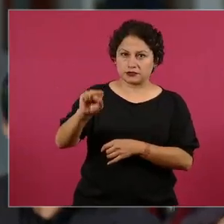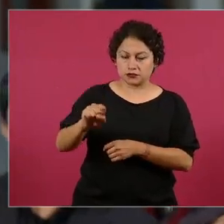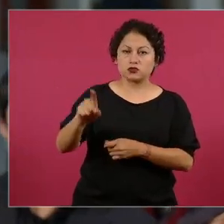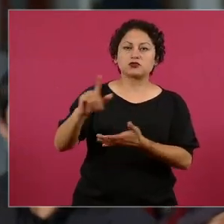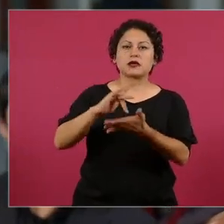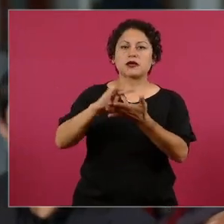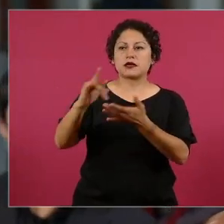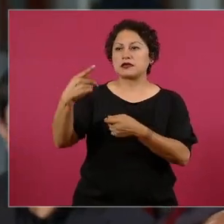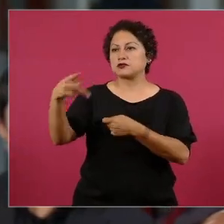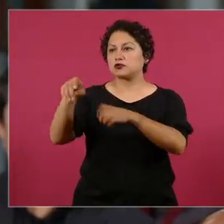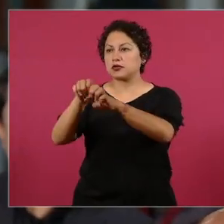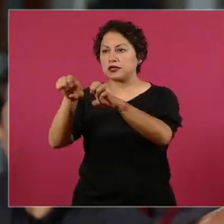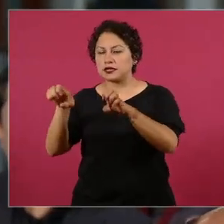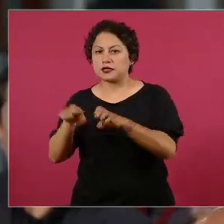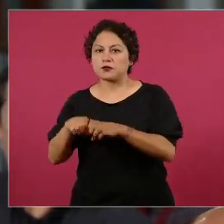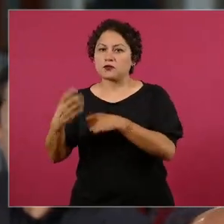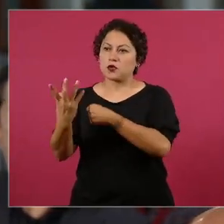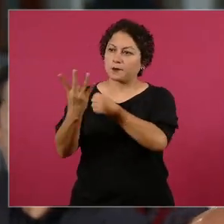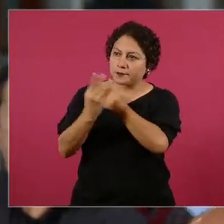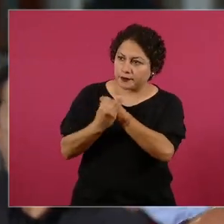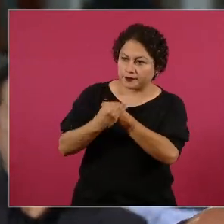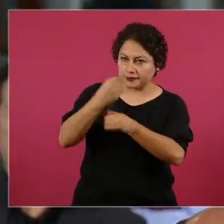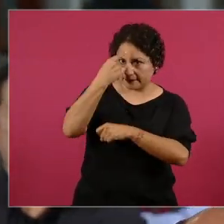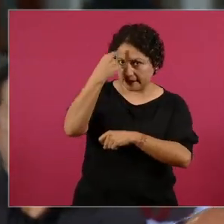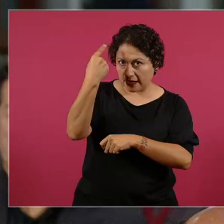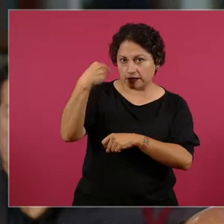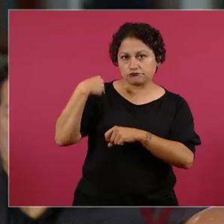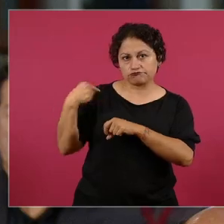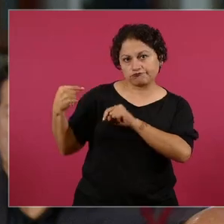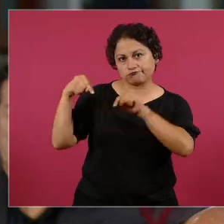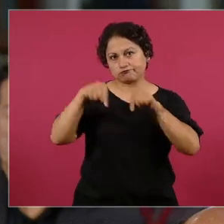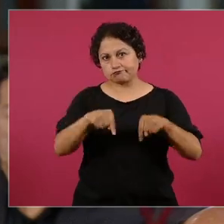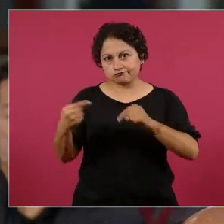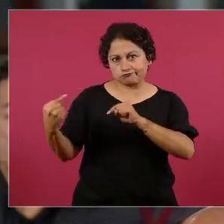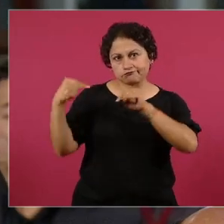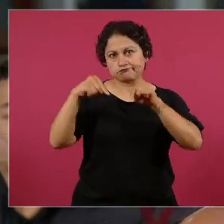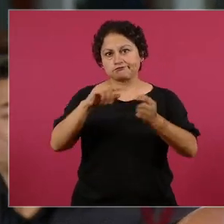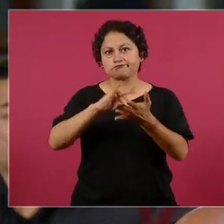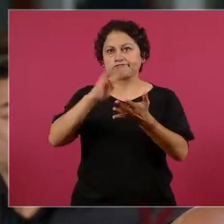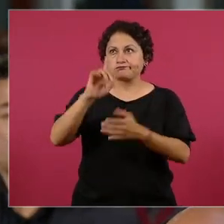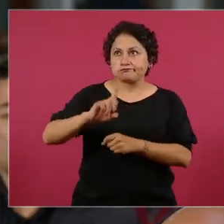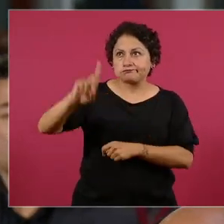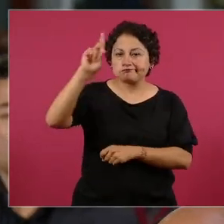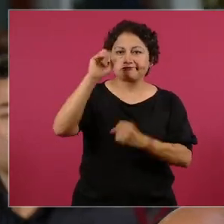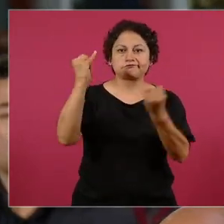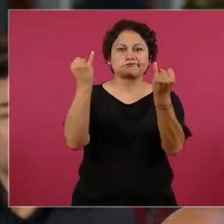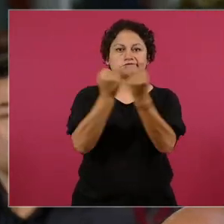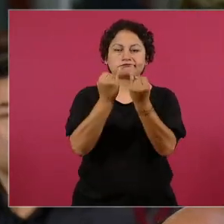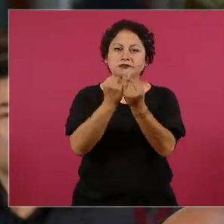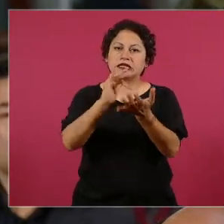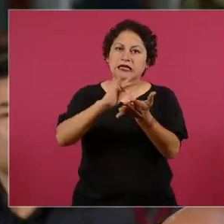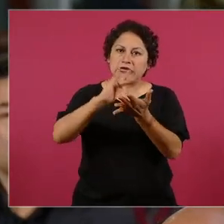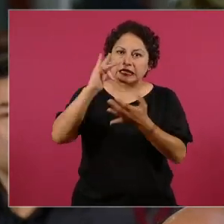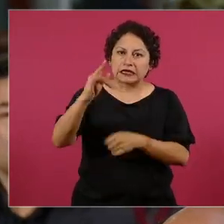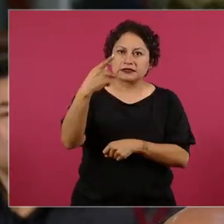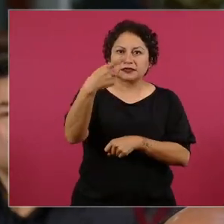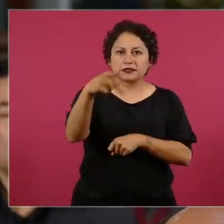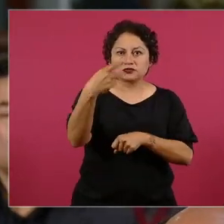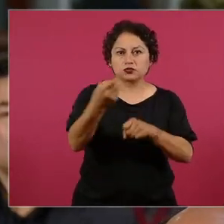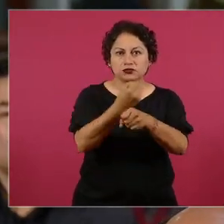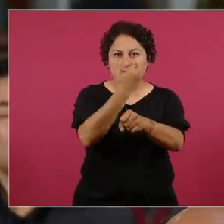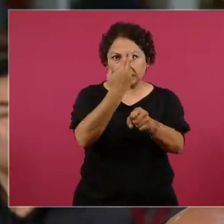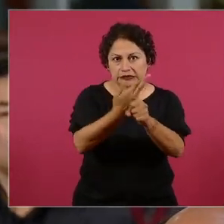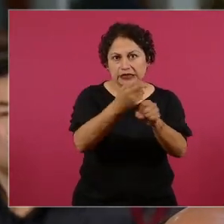por permitirme estar aquí también y gracias a Dios también y también a todos sus funcionarios públicos que les pusimos los